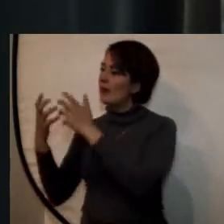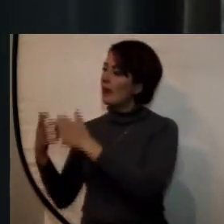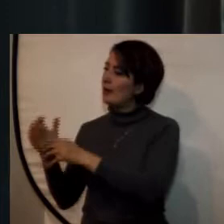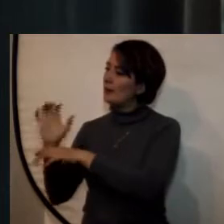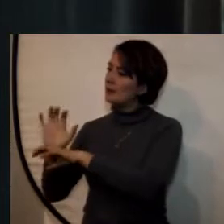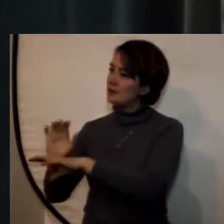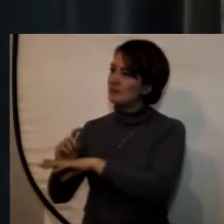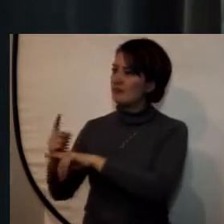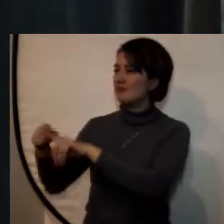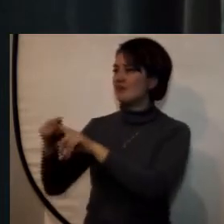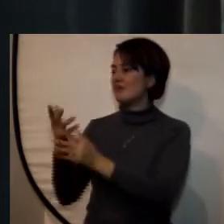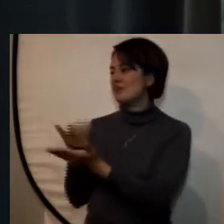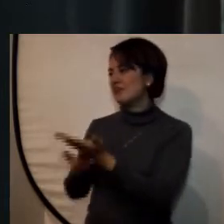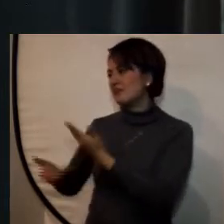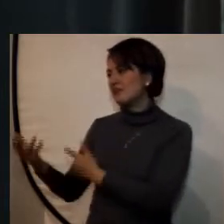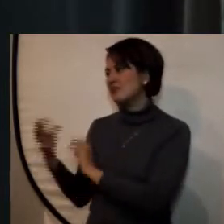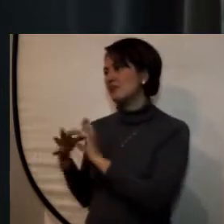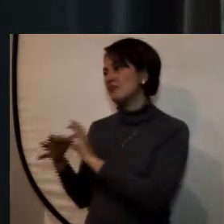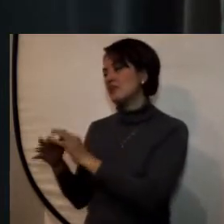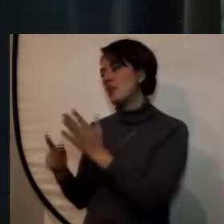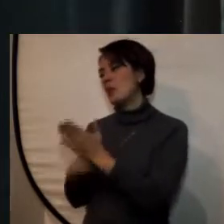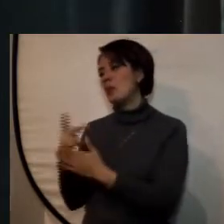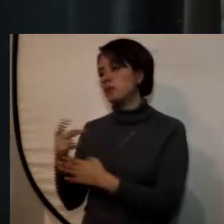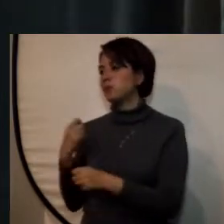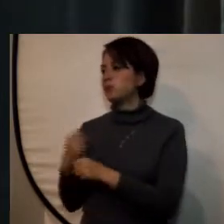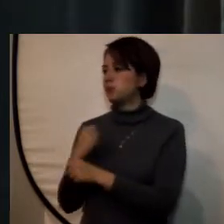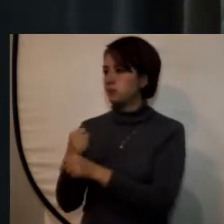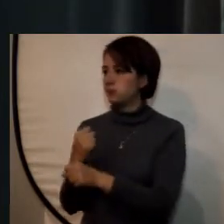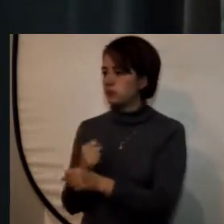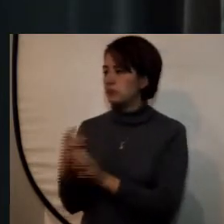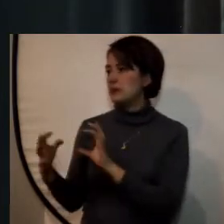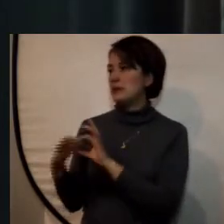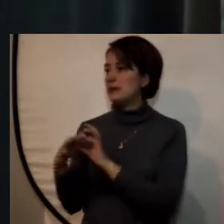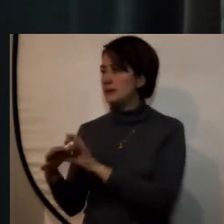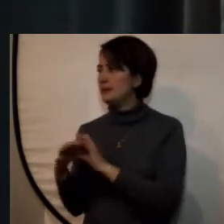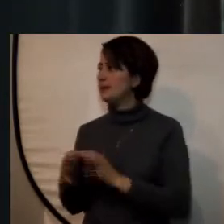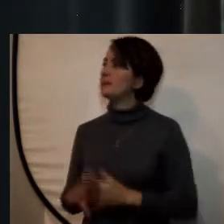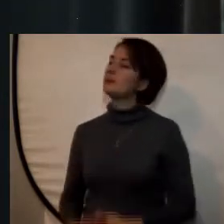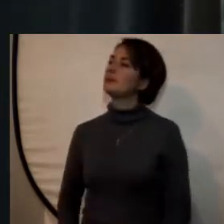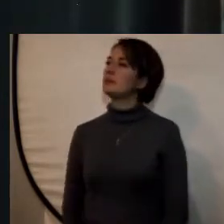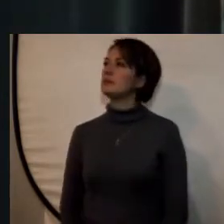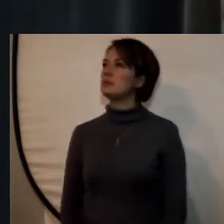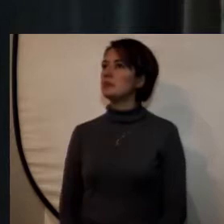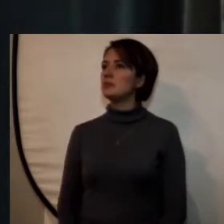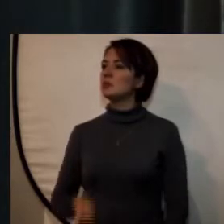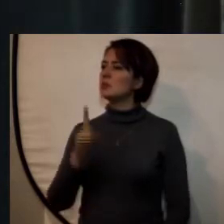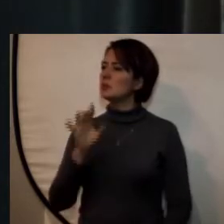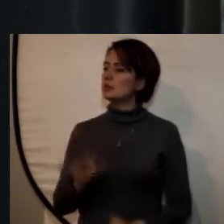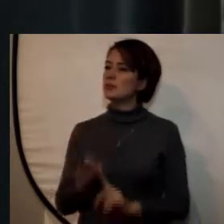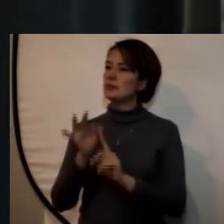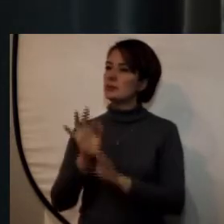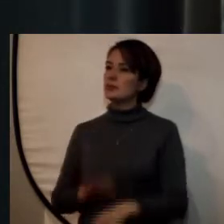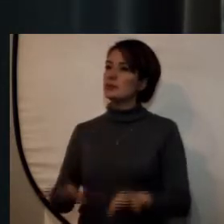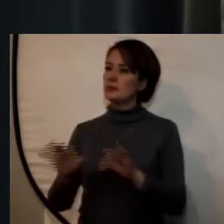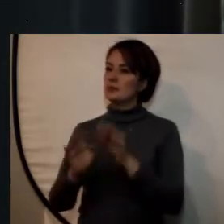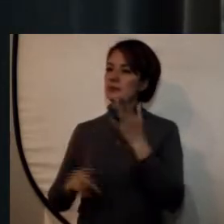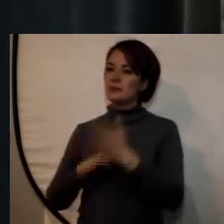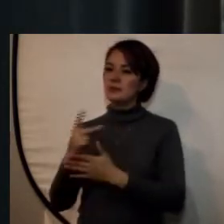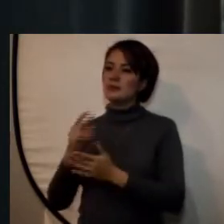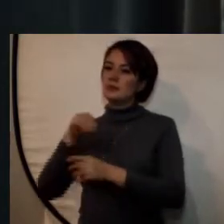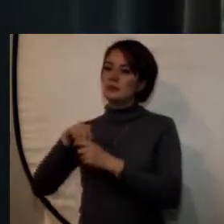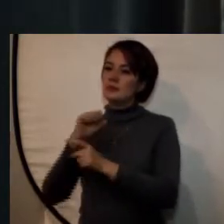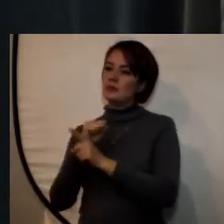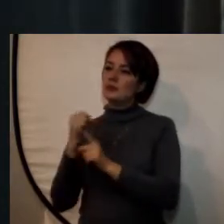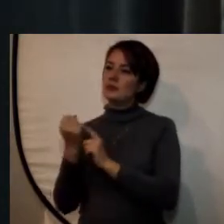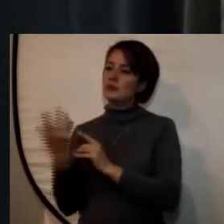del sector que desarrollan proyectos productivos un renglón importante en el campo de la proyección social además